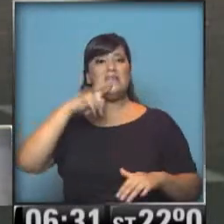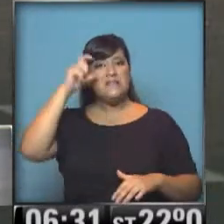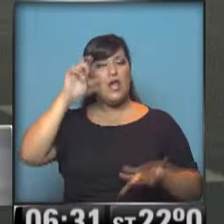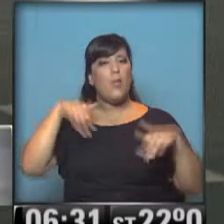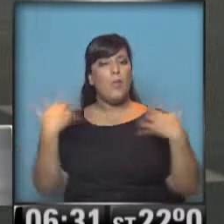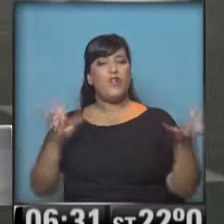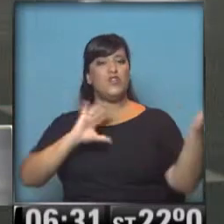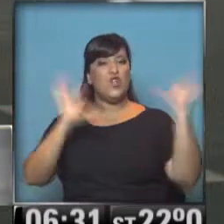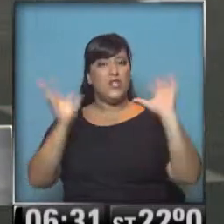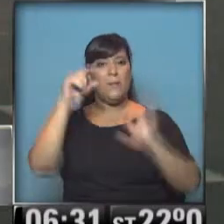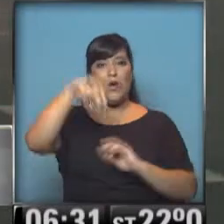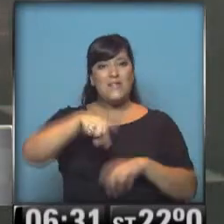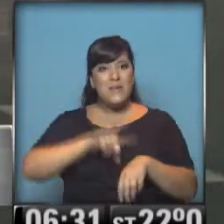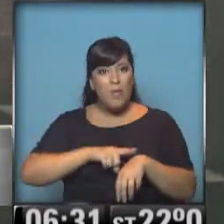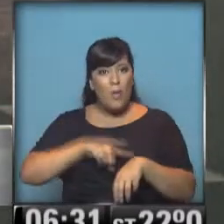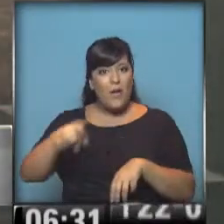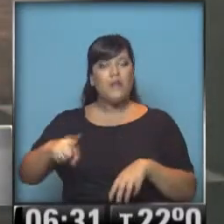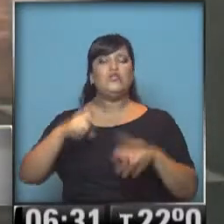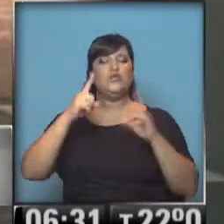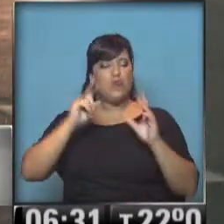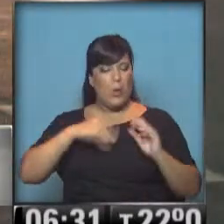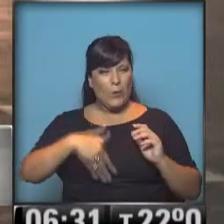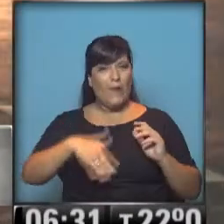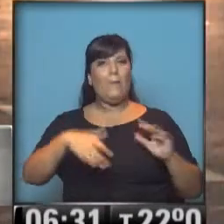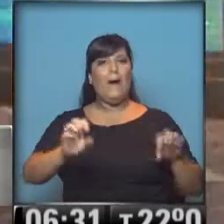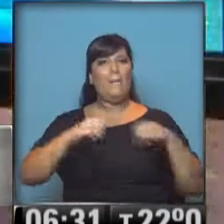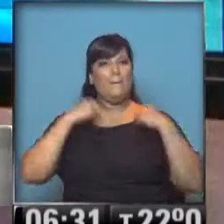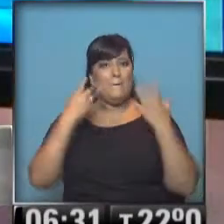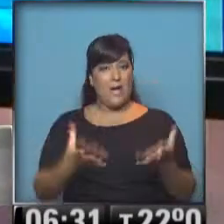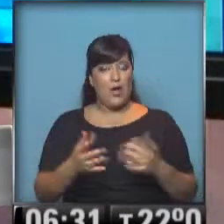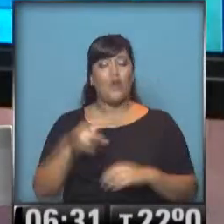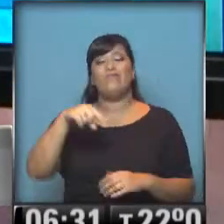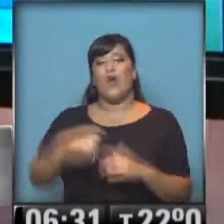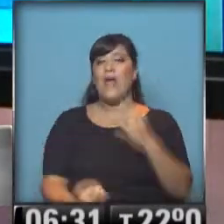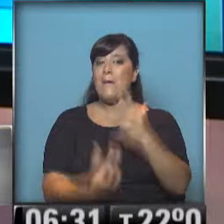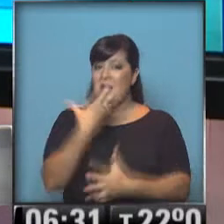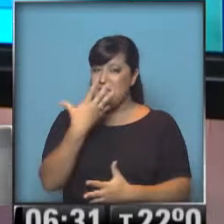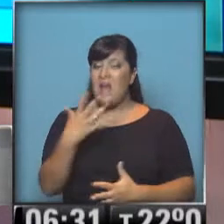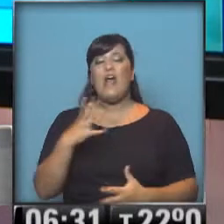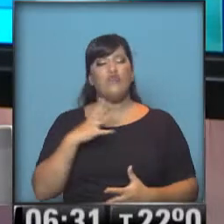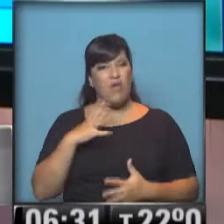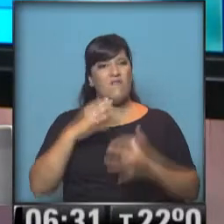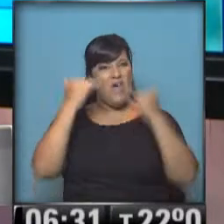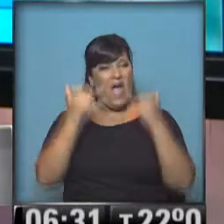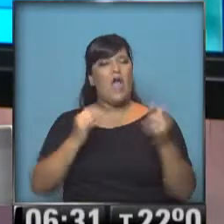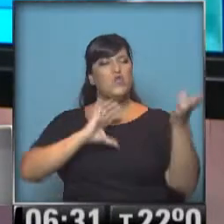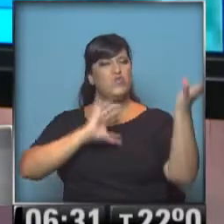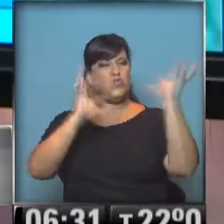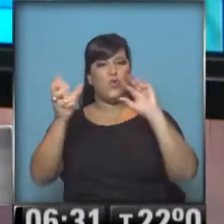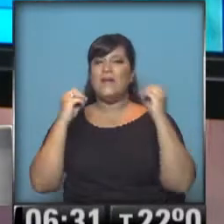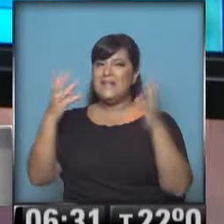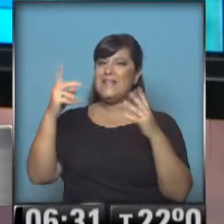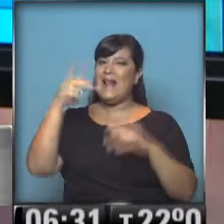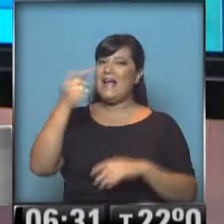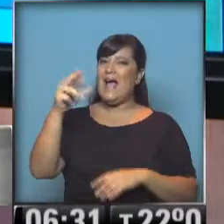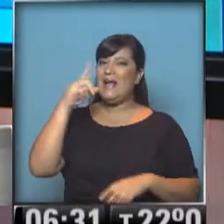meteorológicas a partir de este momento comienzan a mejorar lentamente, si bien en la mañana tendremos todavía abundante nubosidad. ¿Qué tal, Cari? Muy